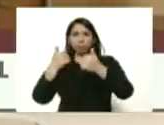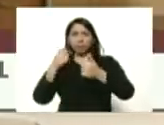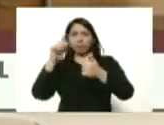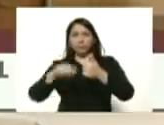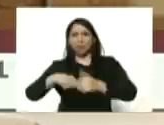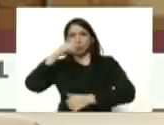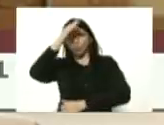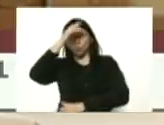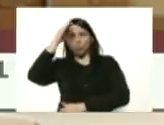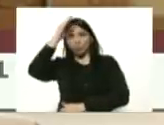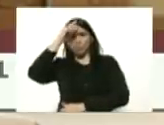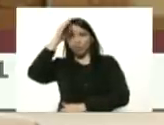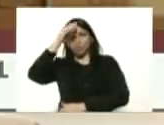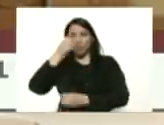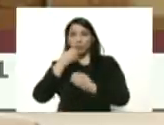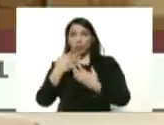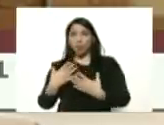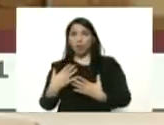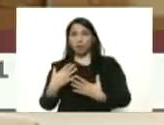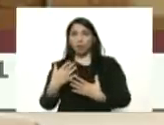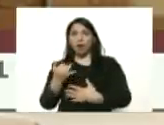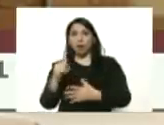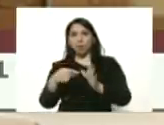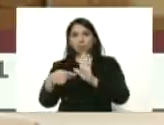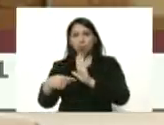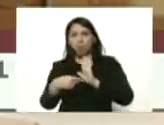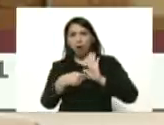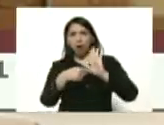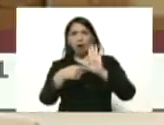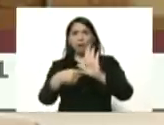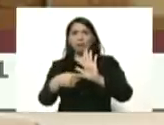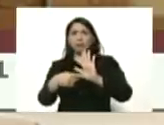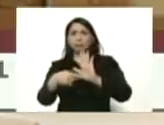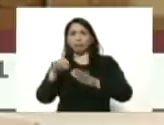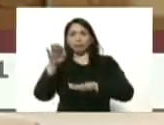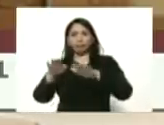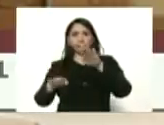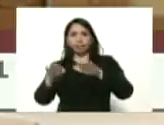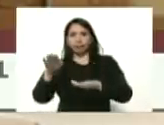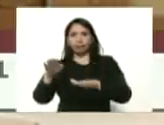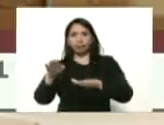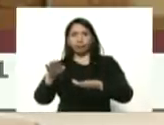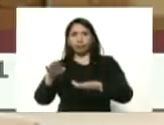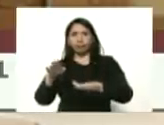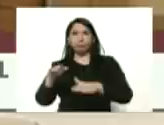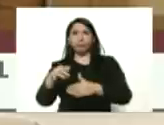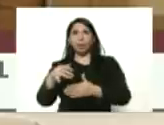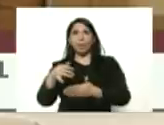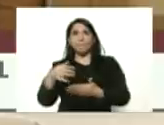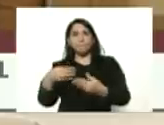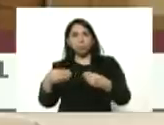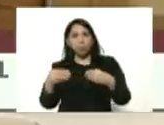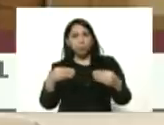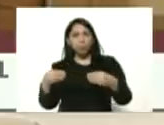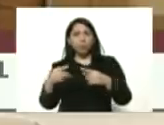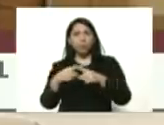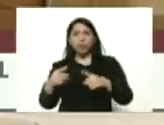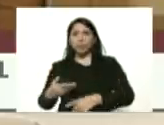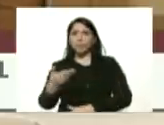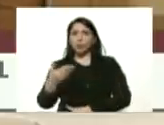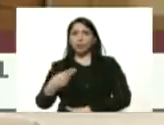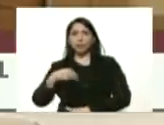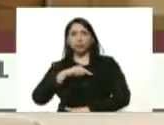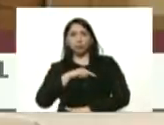conciencia bueno ha habido muestras de un leve relajamiento pero es muy importante que